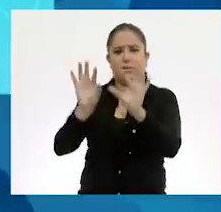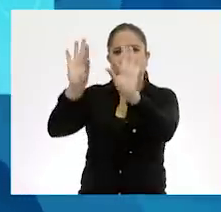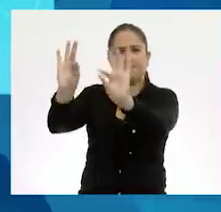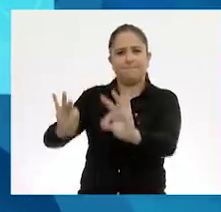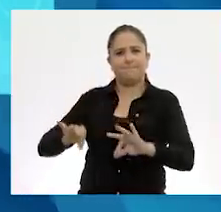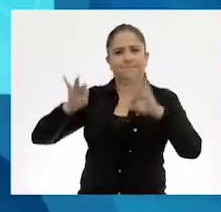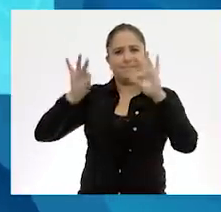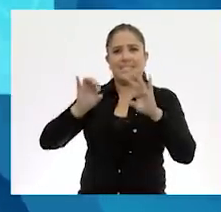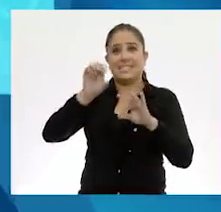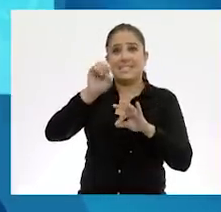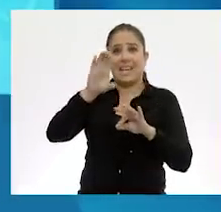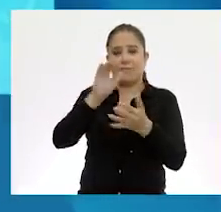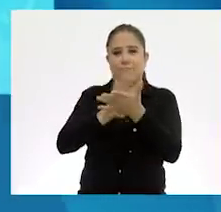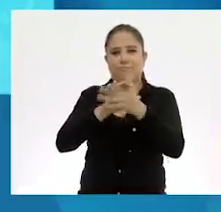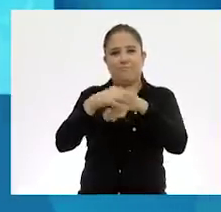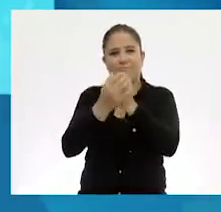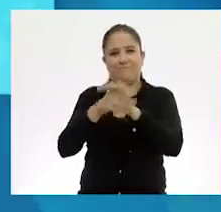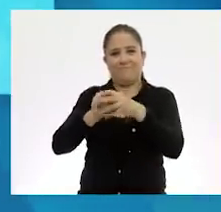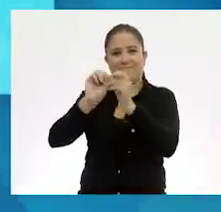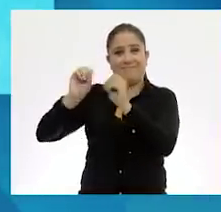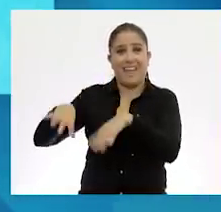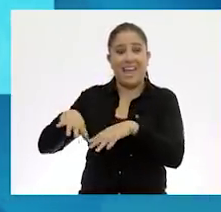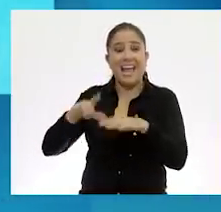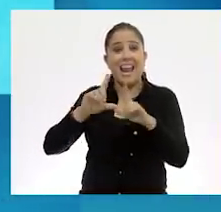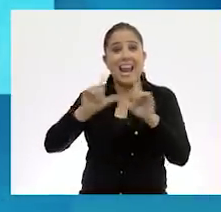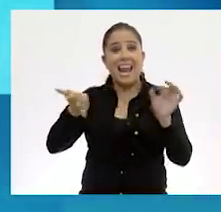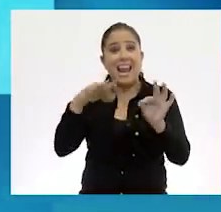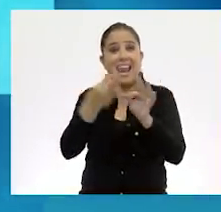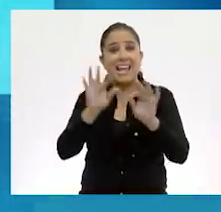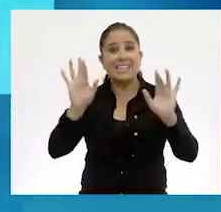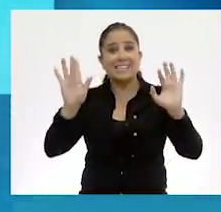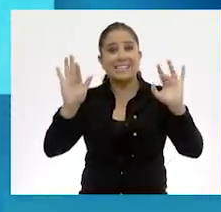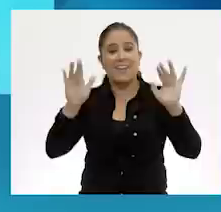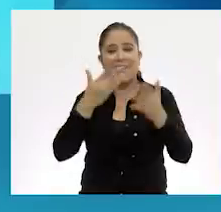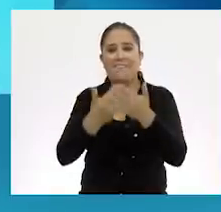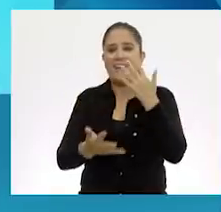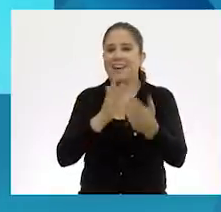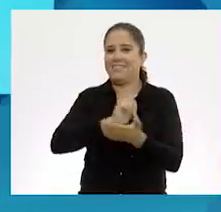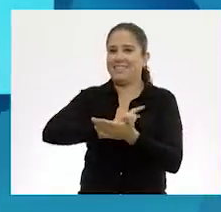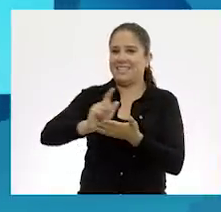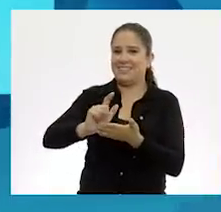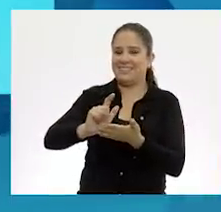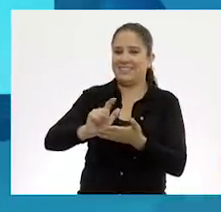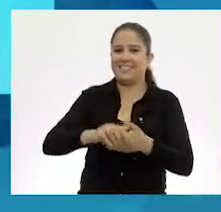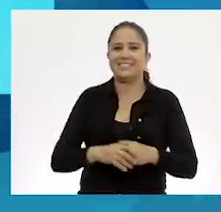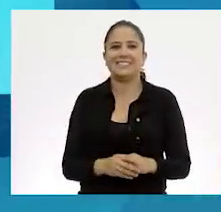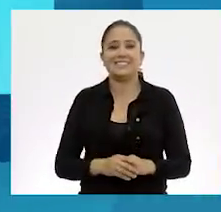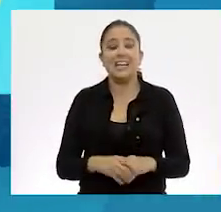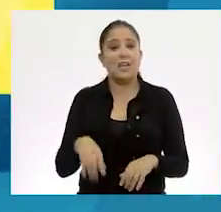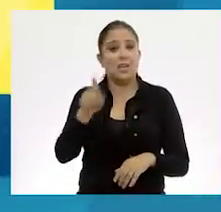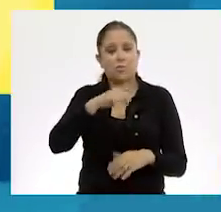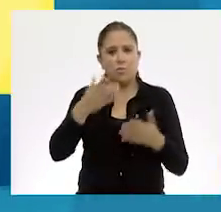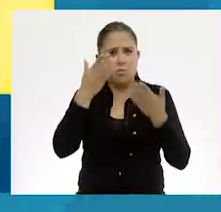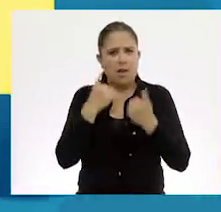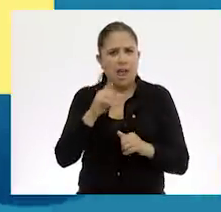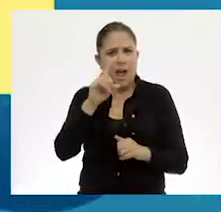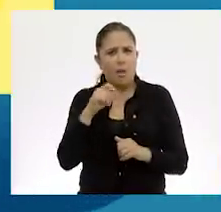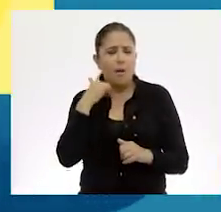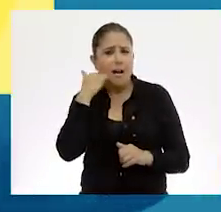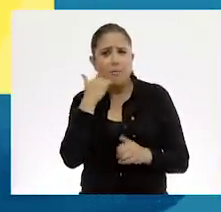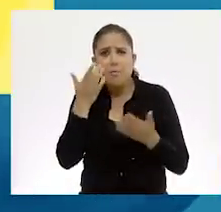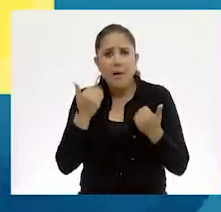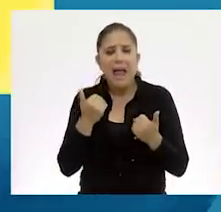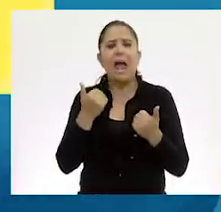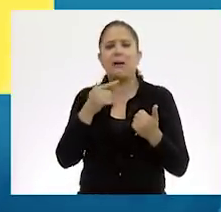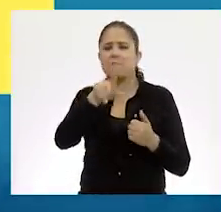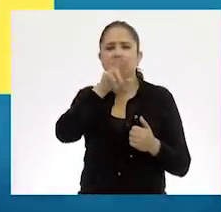Sécalas con una toalla. ¡Y listo! Tus manos están limpias. Si no tienes agua y jabón,